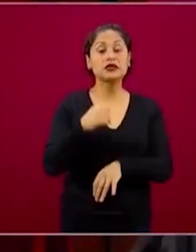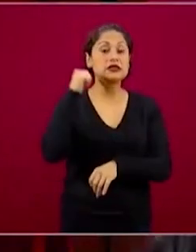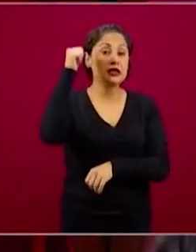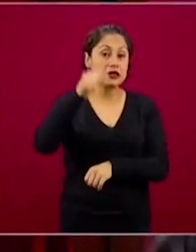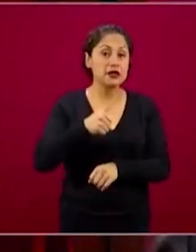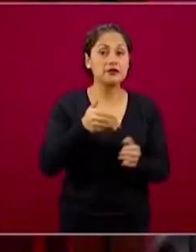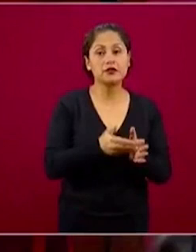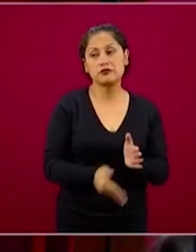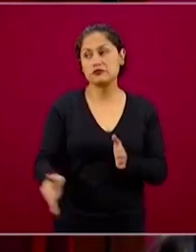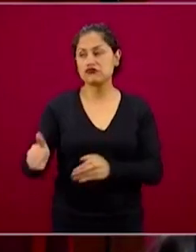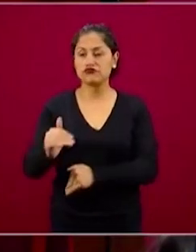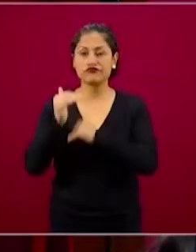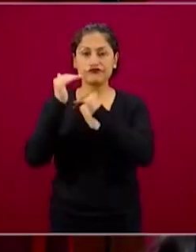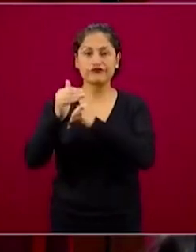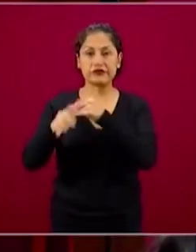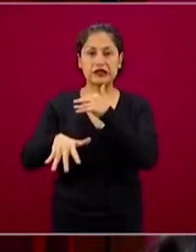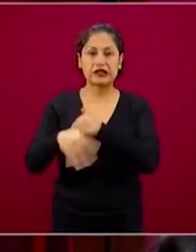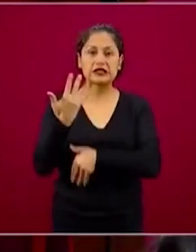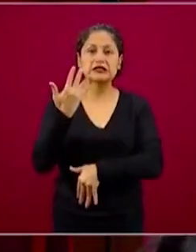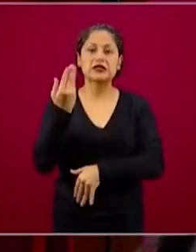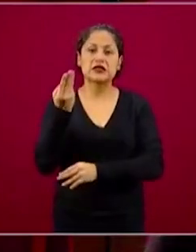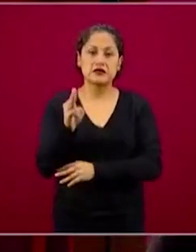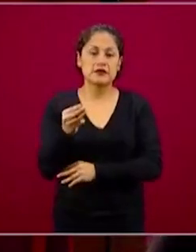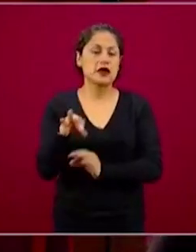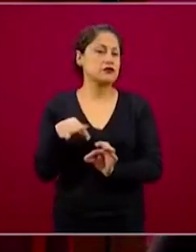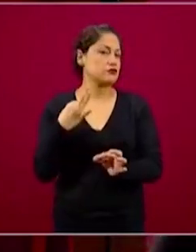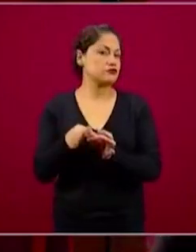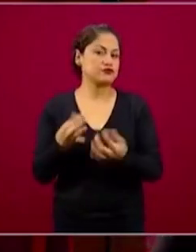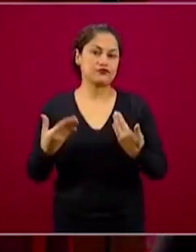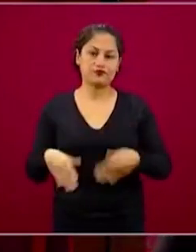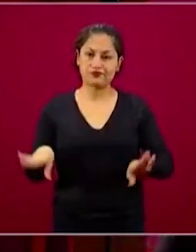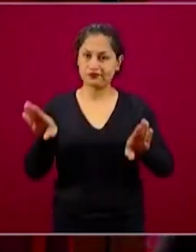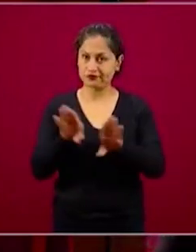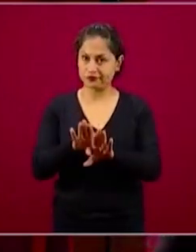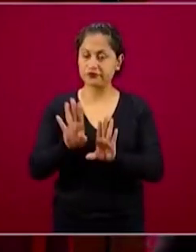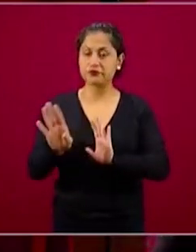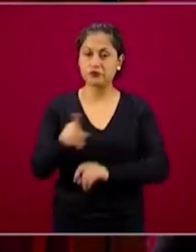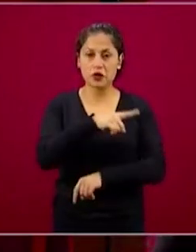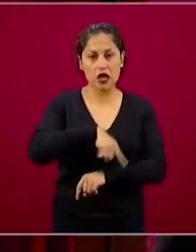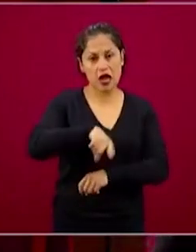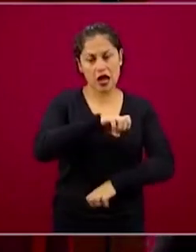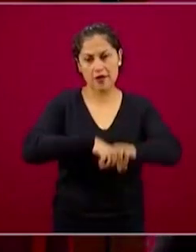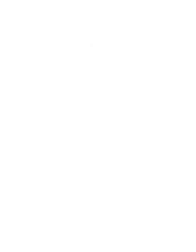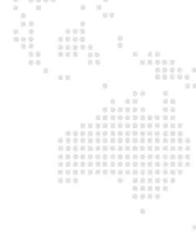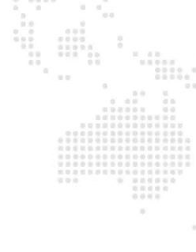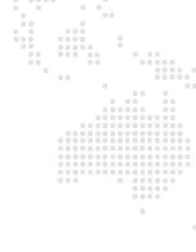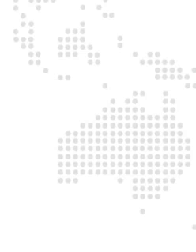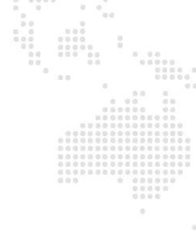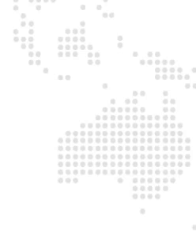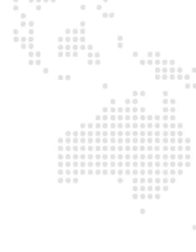los créditos solidarios a la palabra para empresarios de todo el país.